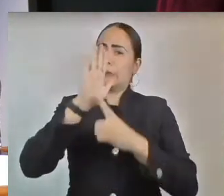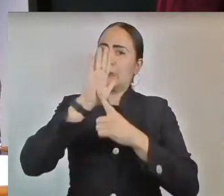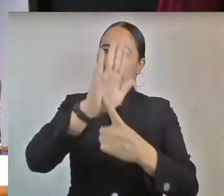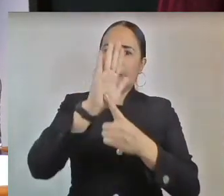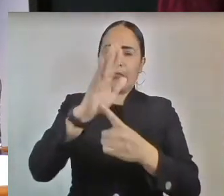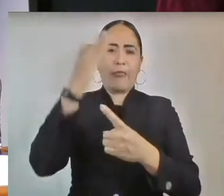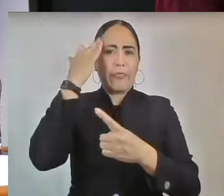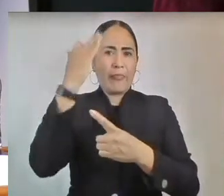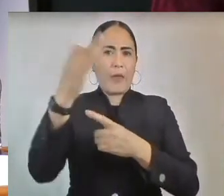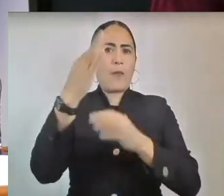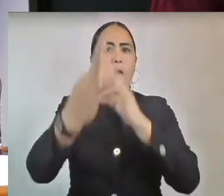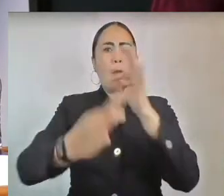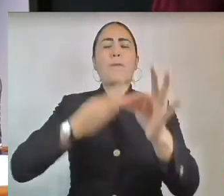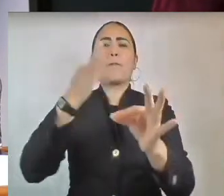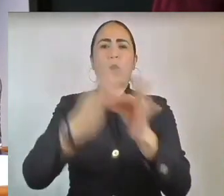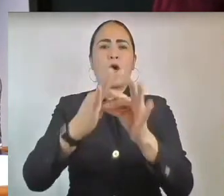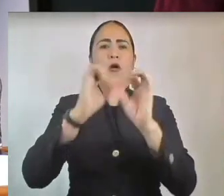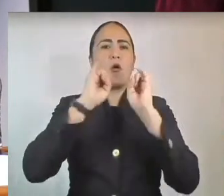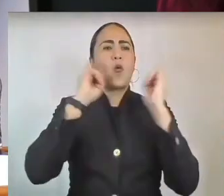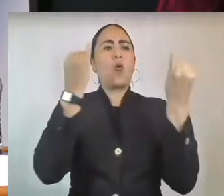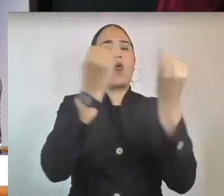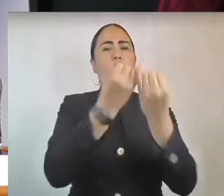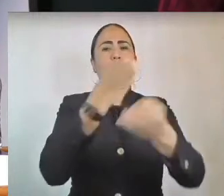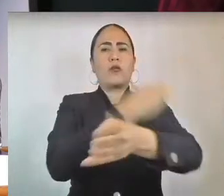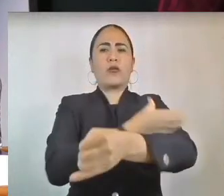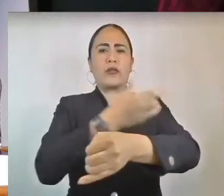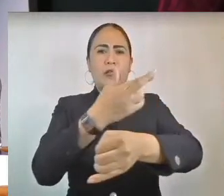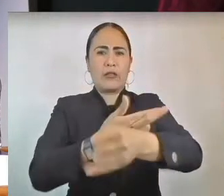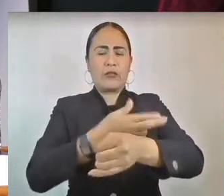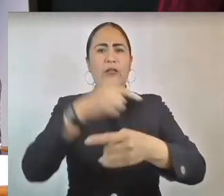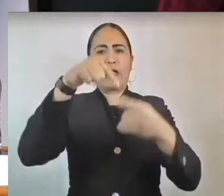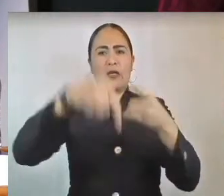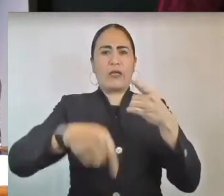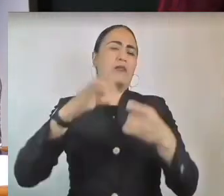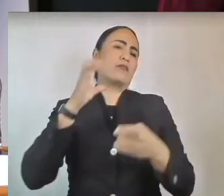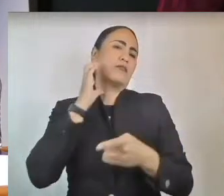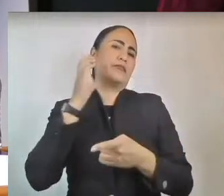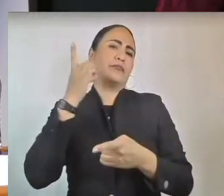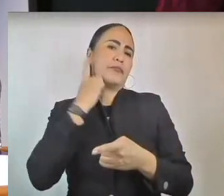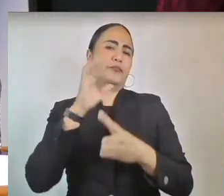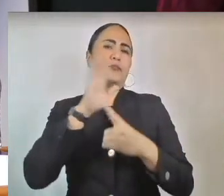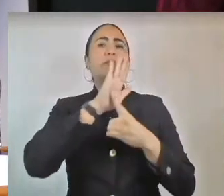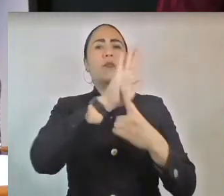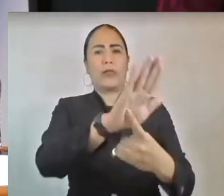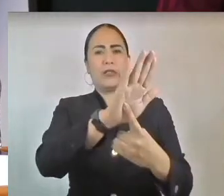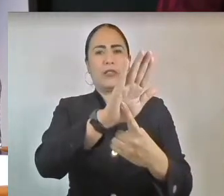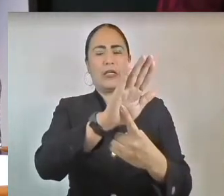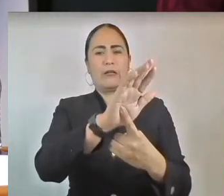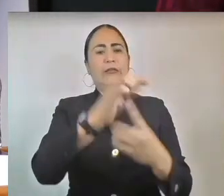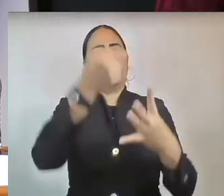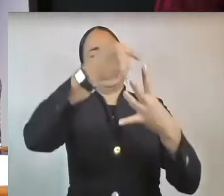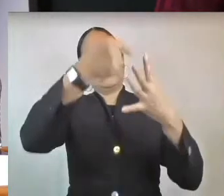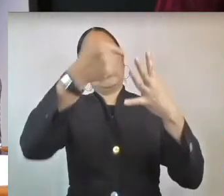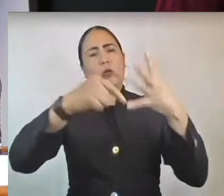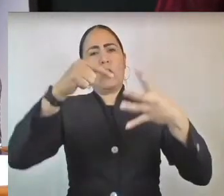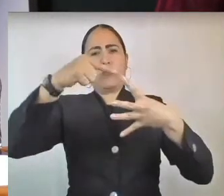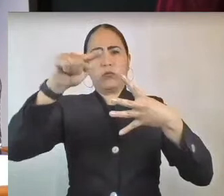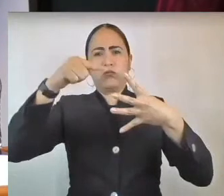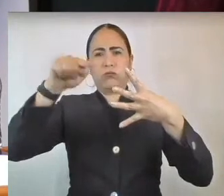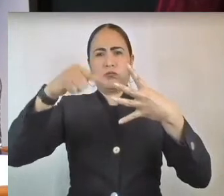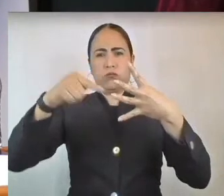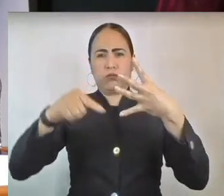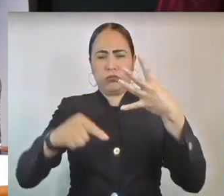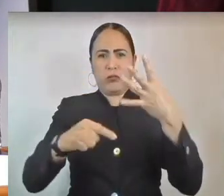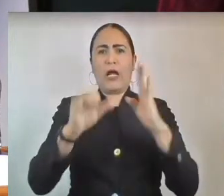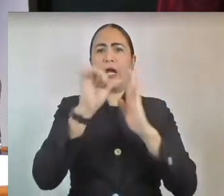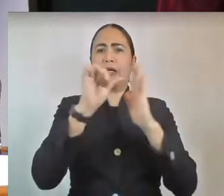ante la Junta de Coordinación Política de la sexagésima legislatura, los requisitos establecidos en el artículo